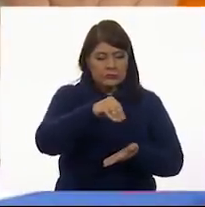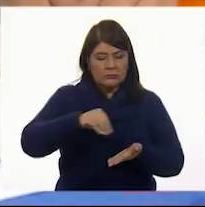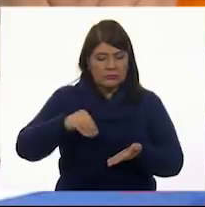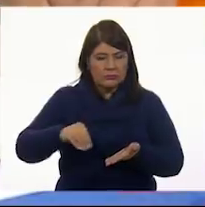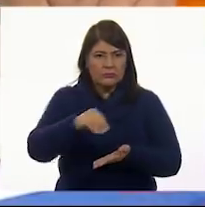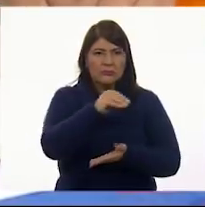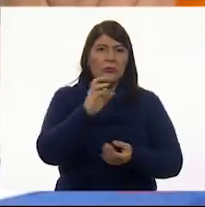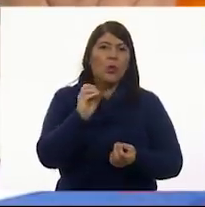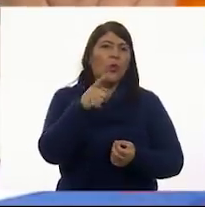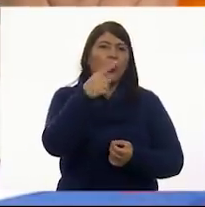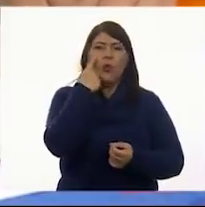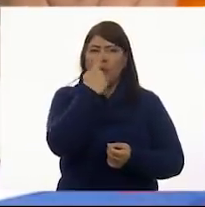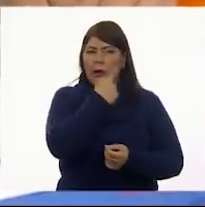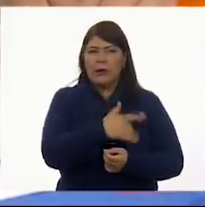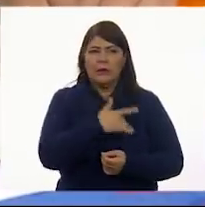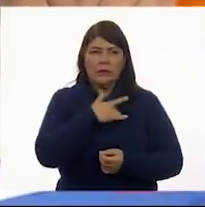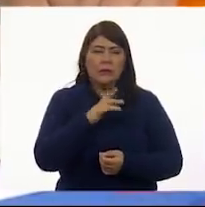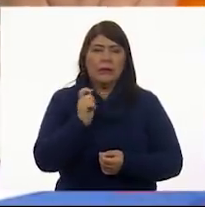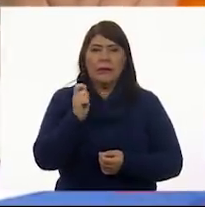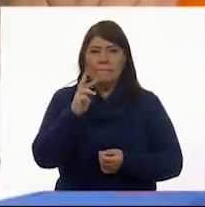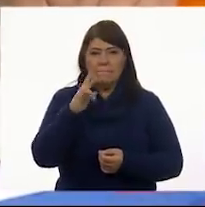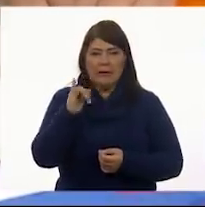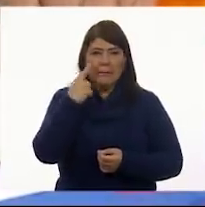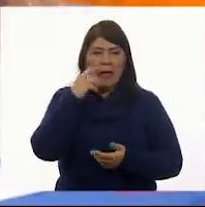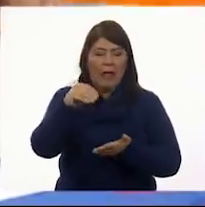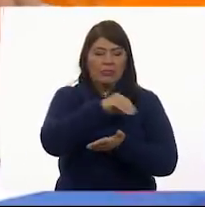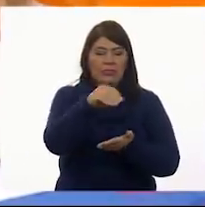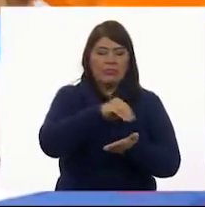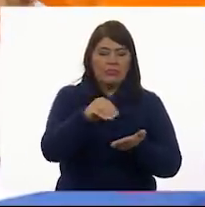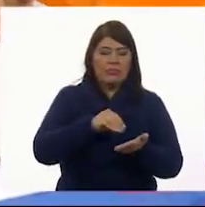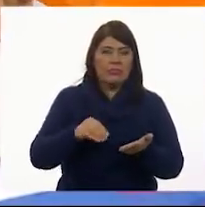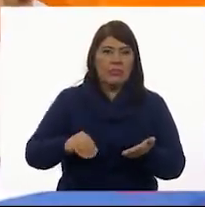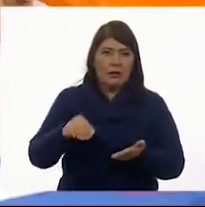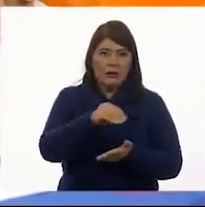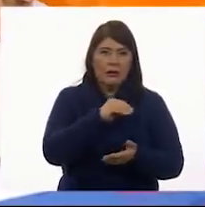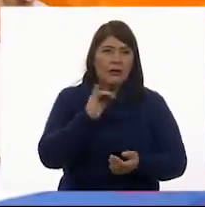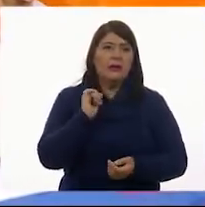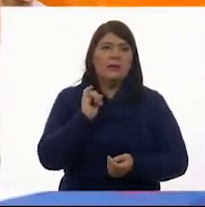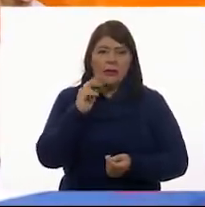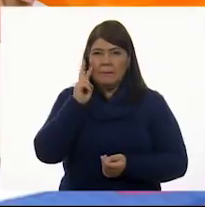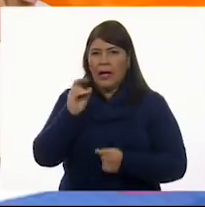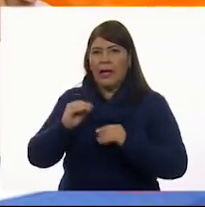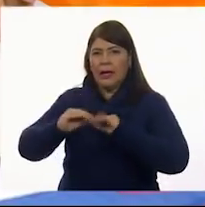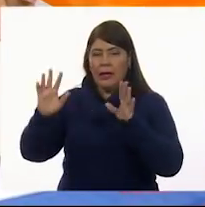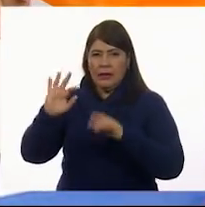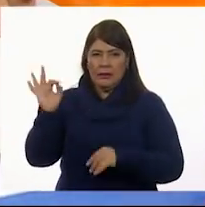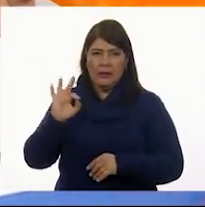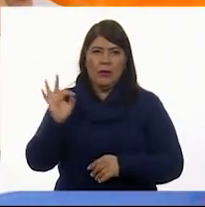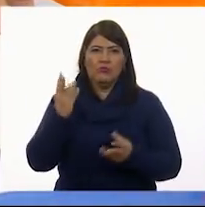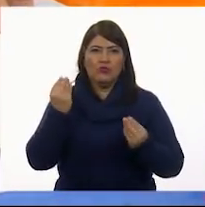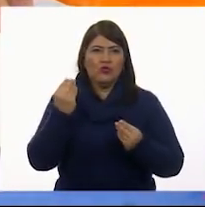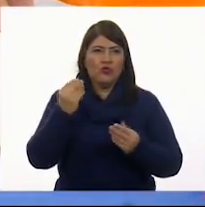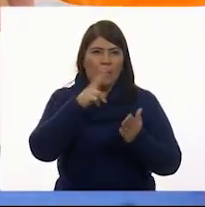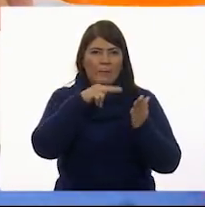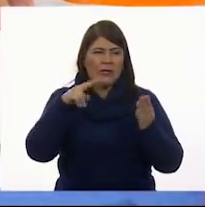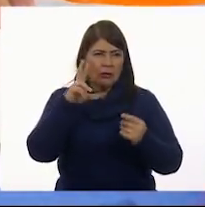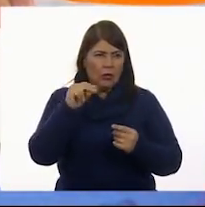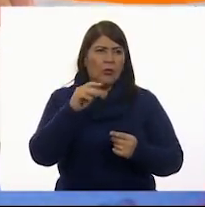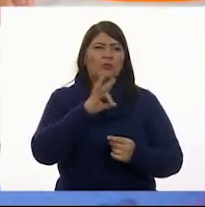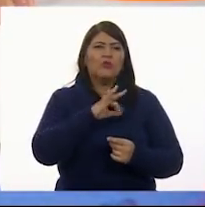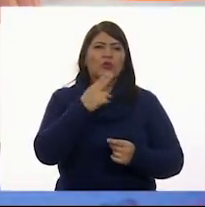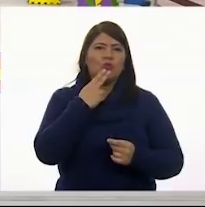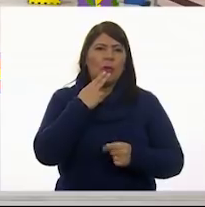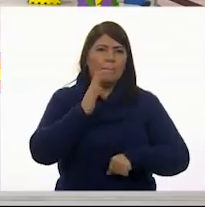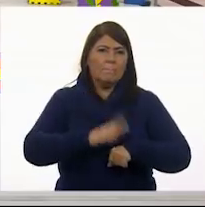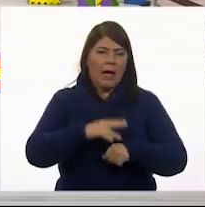Como Brie, parece que lo está coloreando, ¿verdad? Y queda muy clarito. Si no le echas... Puedes ocupar un poco más de